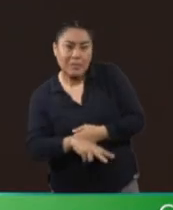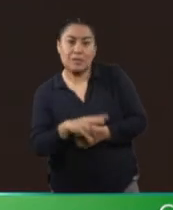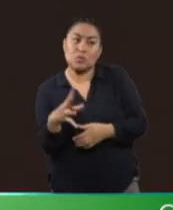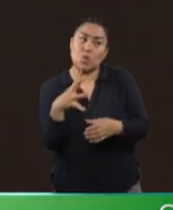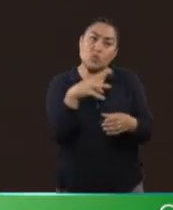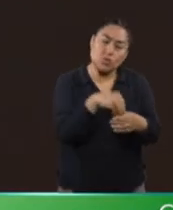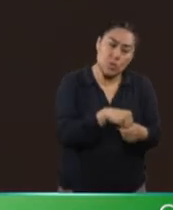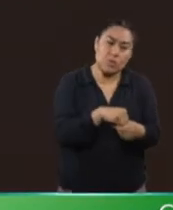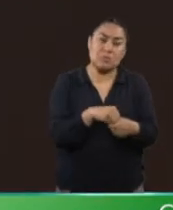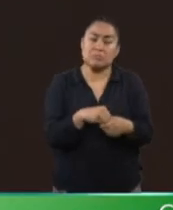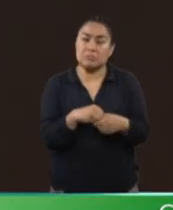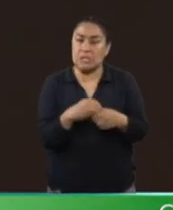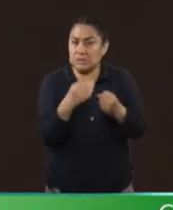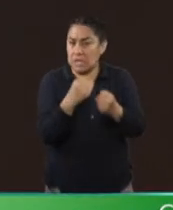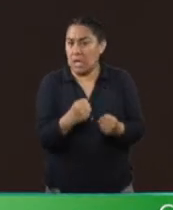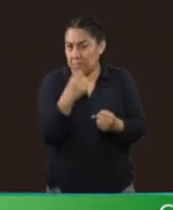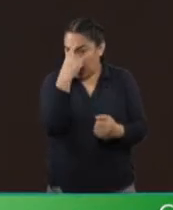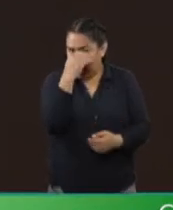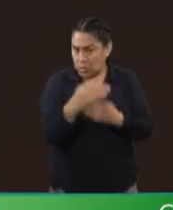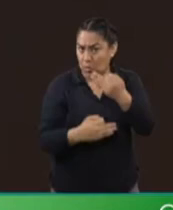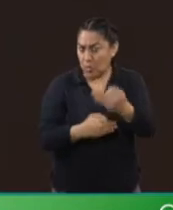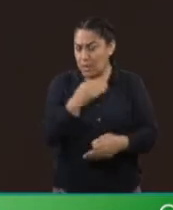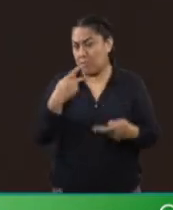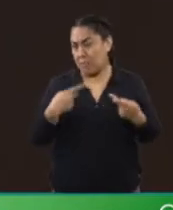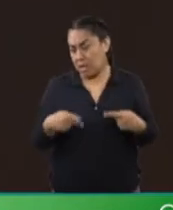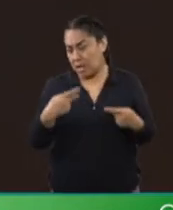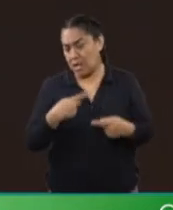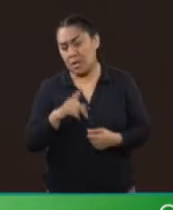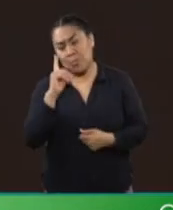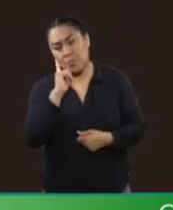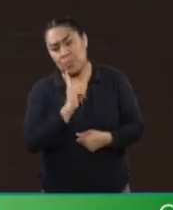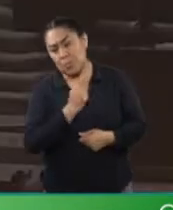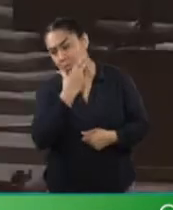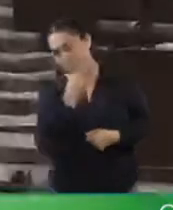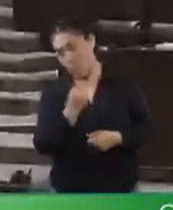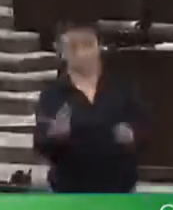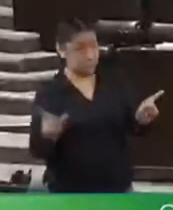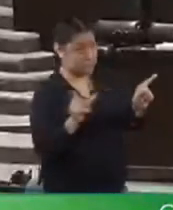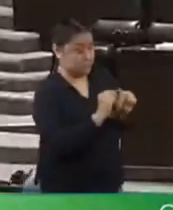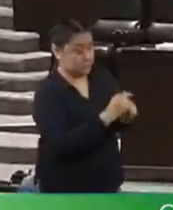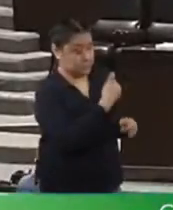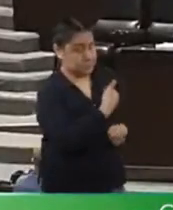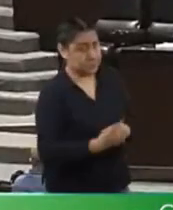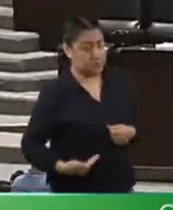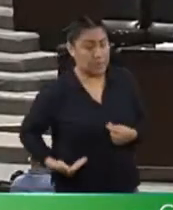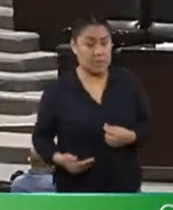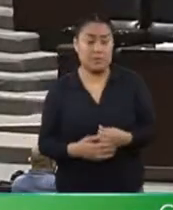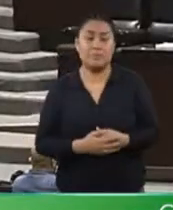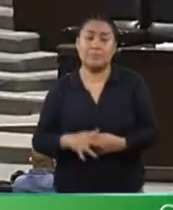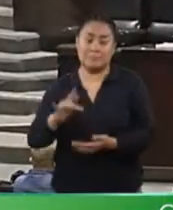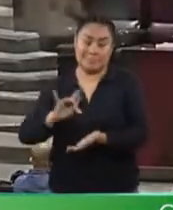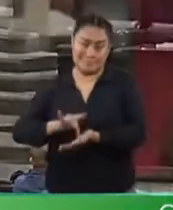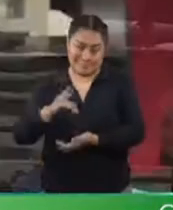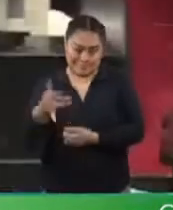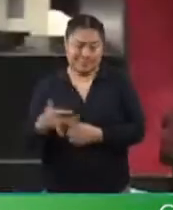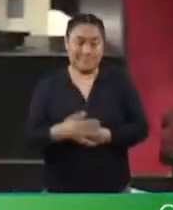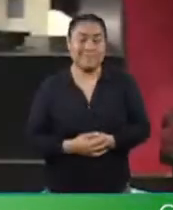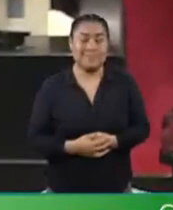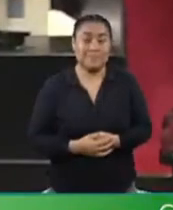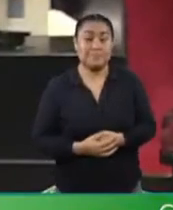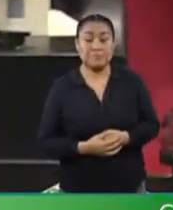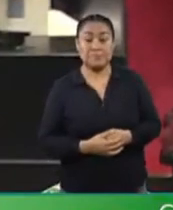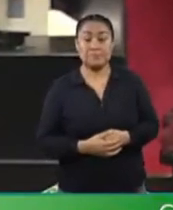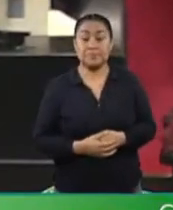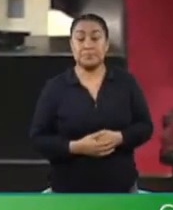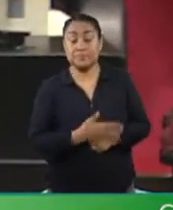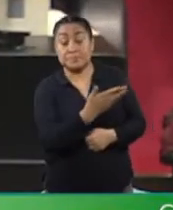para todos y para todas las mexicanas. Es cuanto, señora presidenta. Muchas gracias. Diputado,